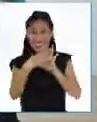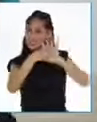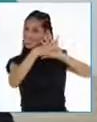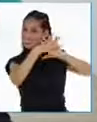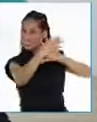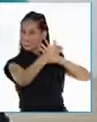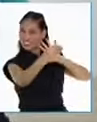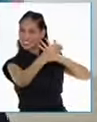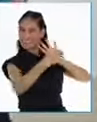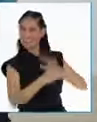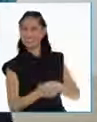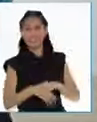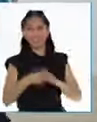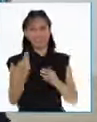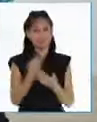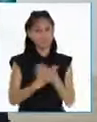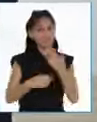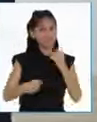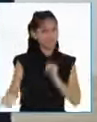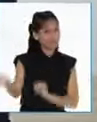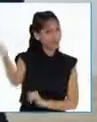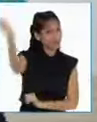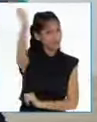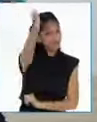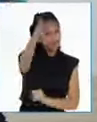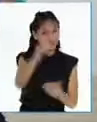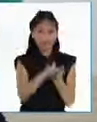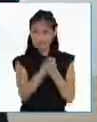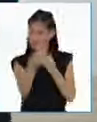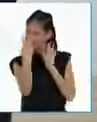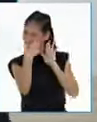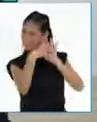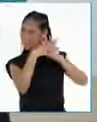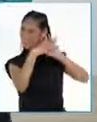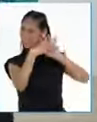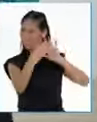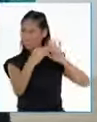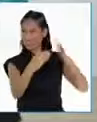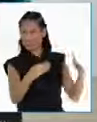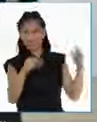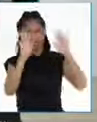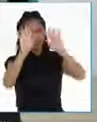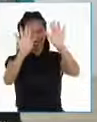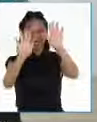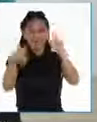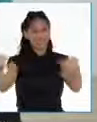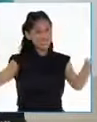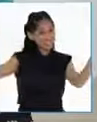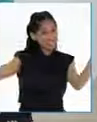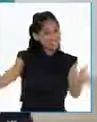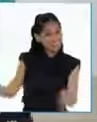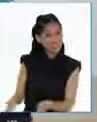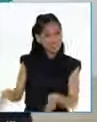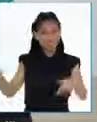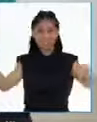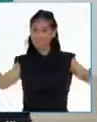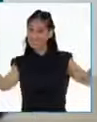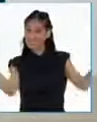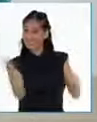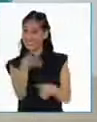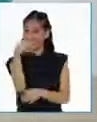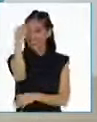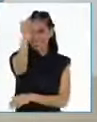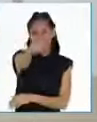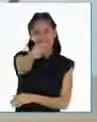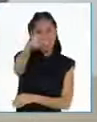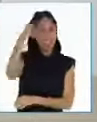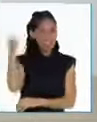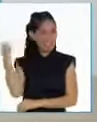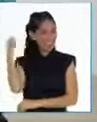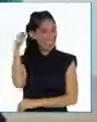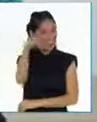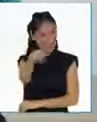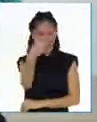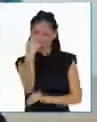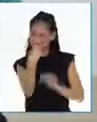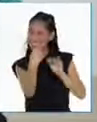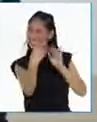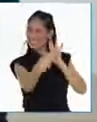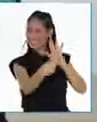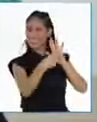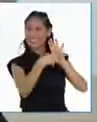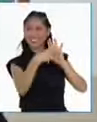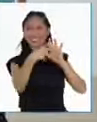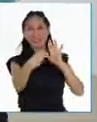dos, tres, va! ¡Palma, palma! ¡Bum, bum, clap! ¡Palma, palma! ¡Bum! ¡Hey! ¡Pie, pie!